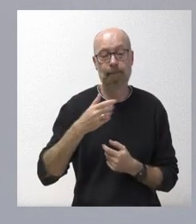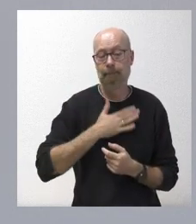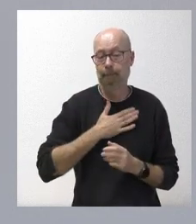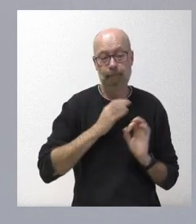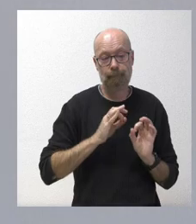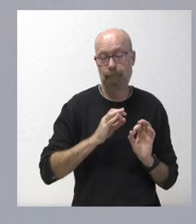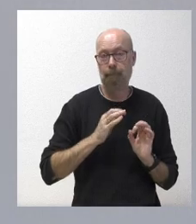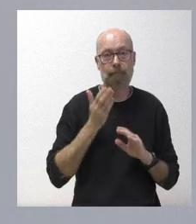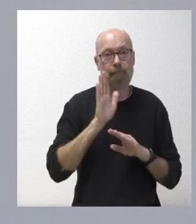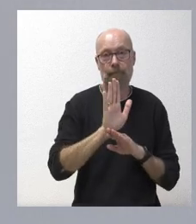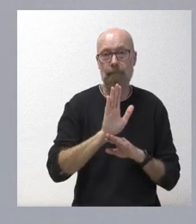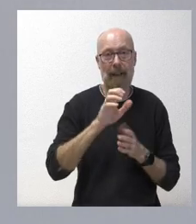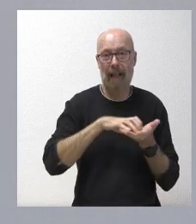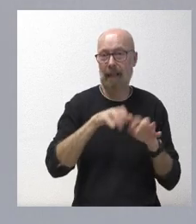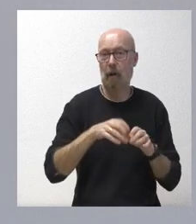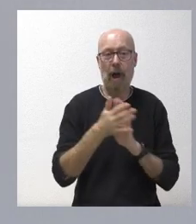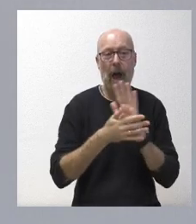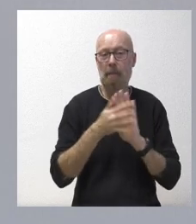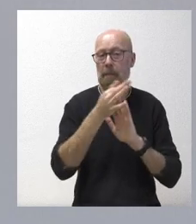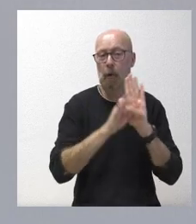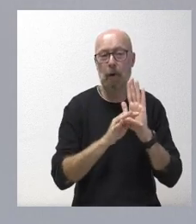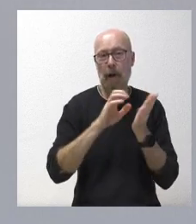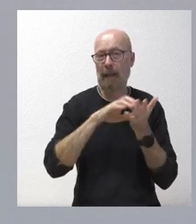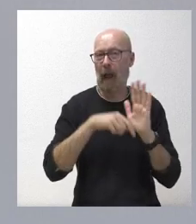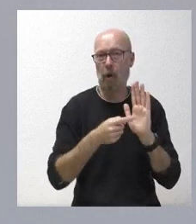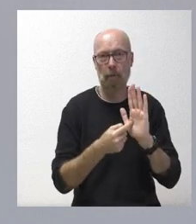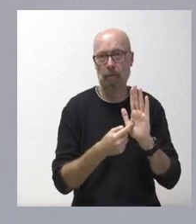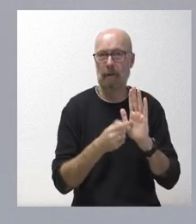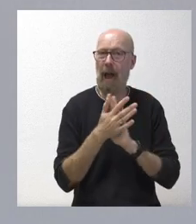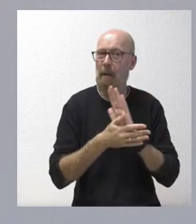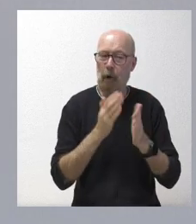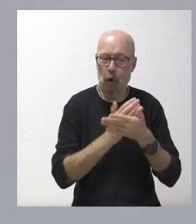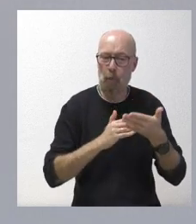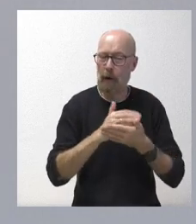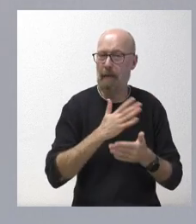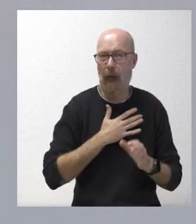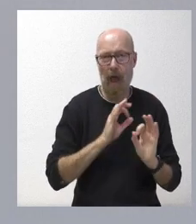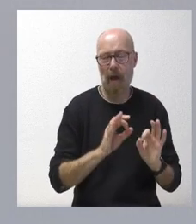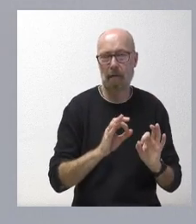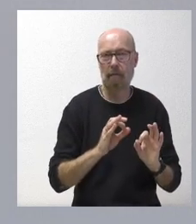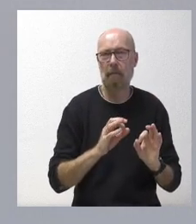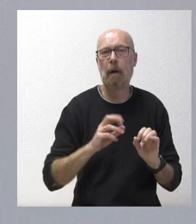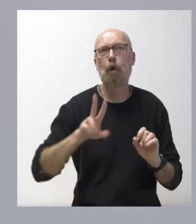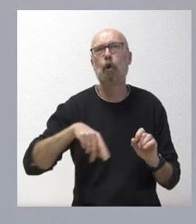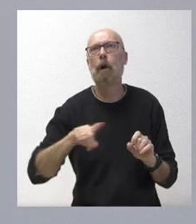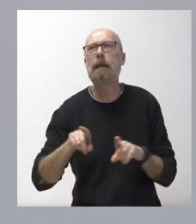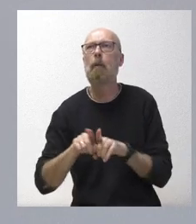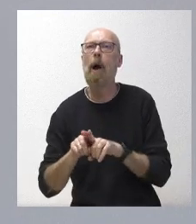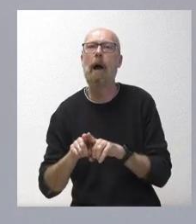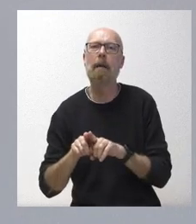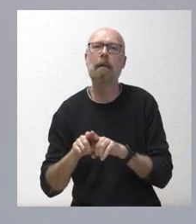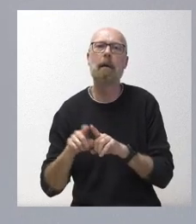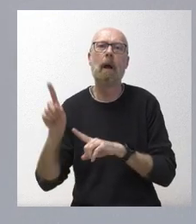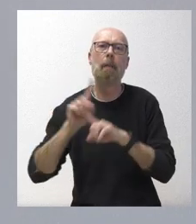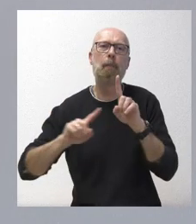estamos hablando del presupuesto de Castilla y León y estamos hablando de nuestra comunidad autónoma. Aquí no se trata de ver cómo resolvemos los problemas